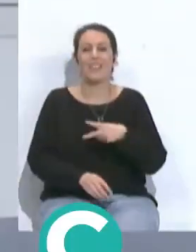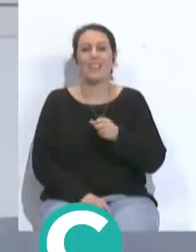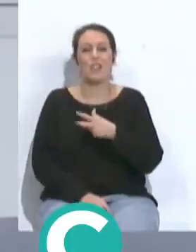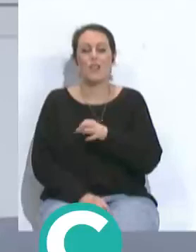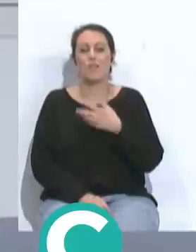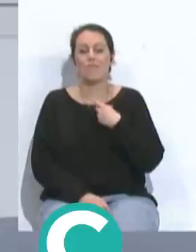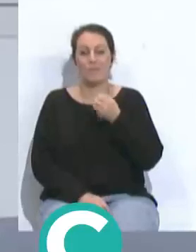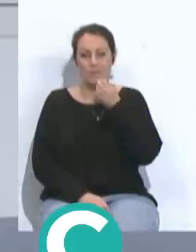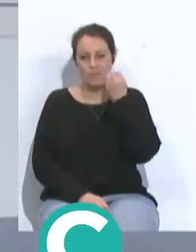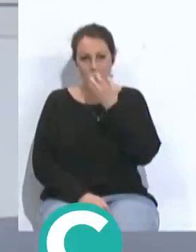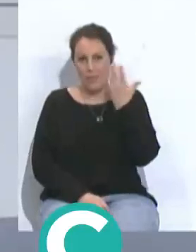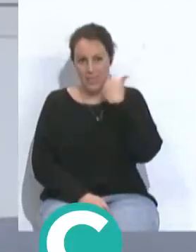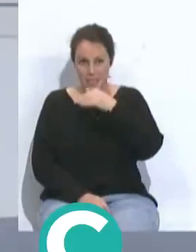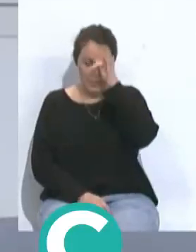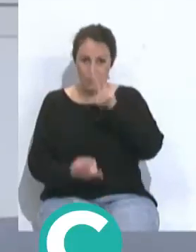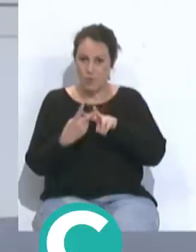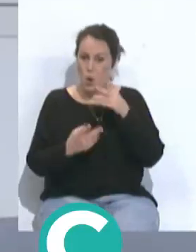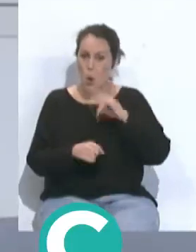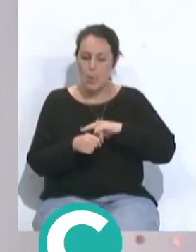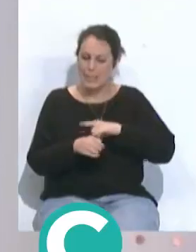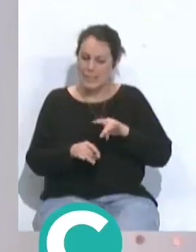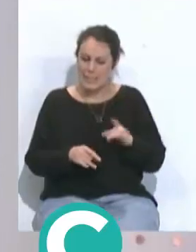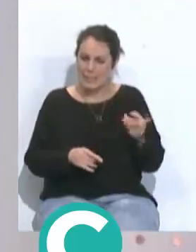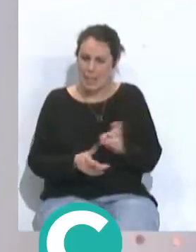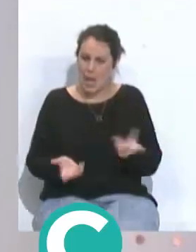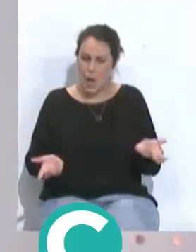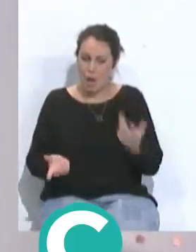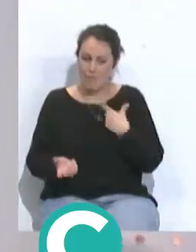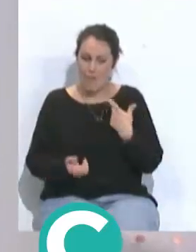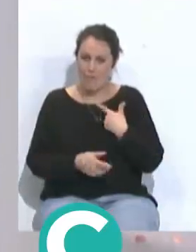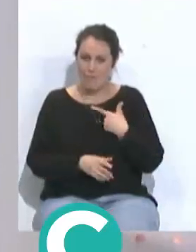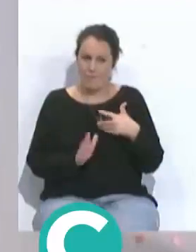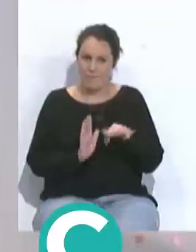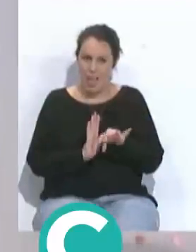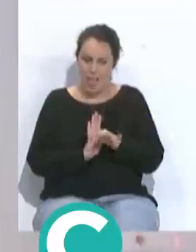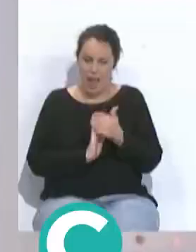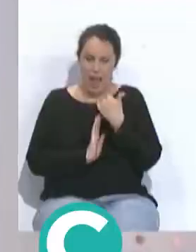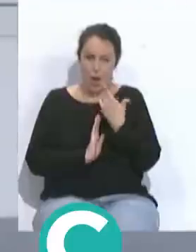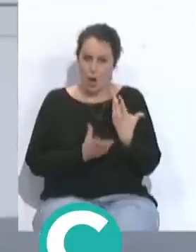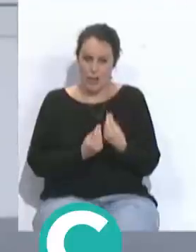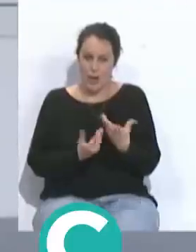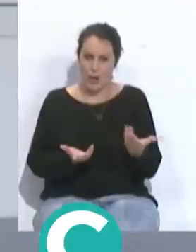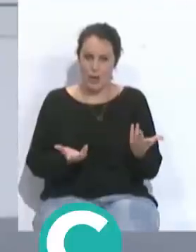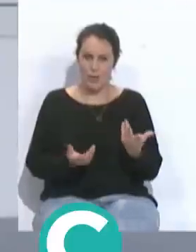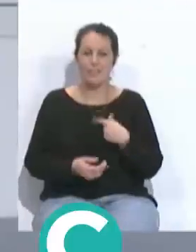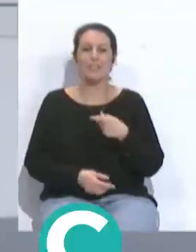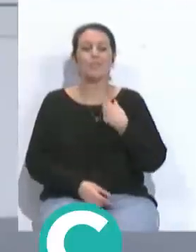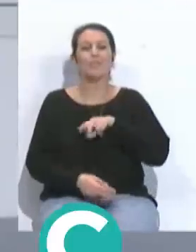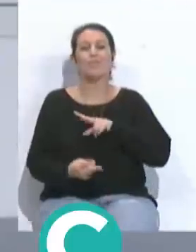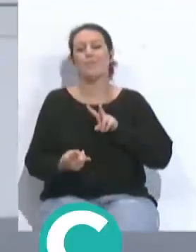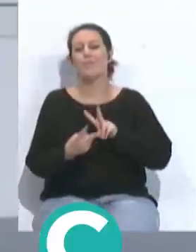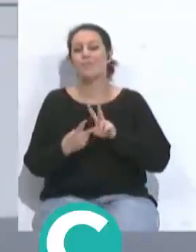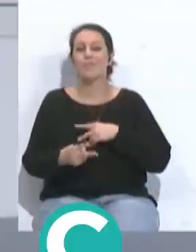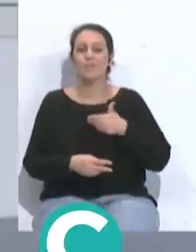Nacho ¿cuándo nos vemos? ¿lunes nos vemos? el lunes me tienes aquí te había faltado yo aquí a tu verita nosotros nos vemos con